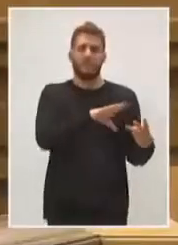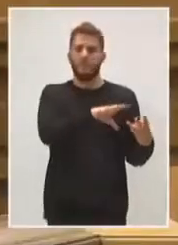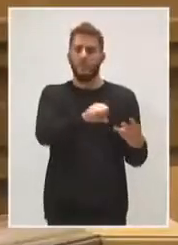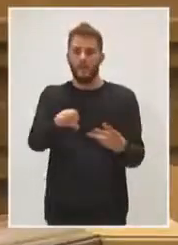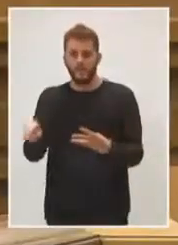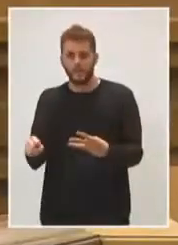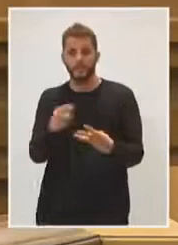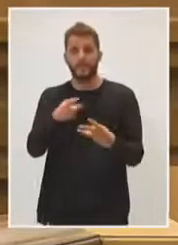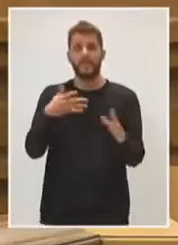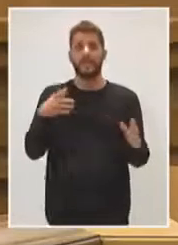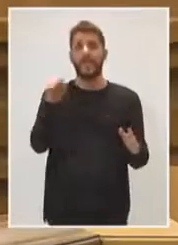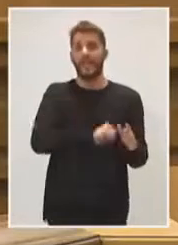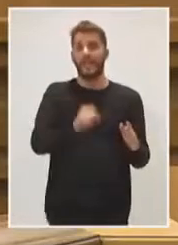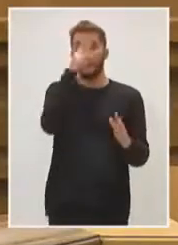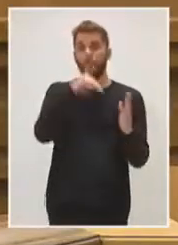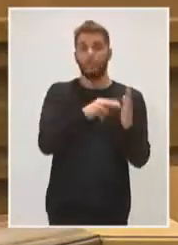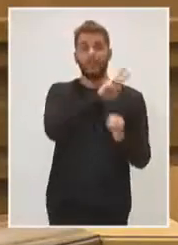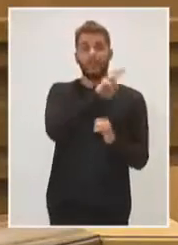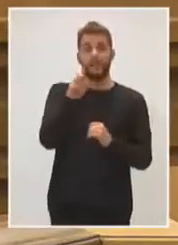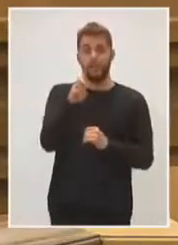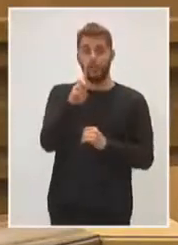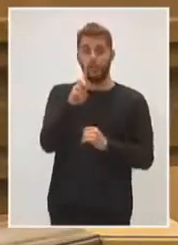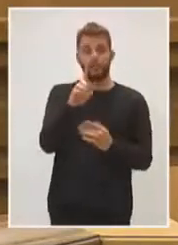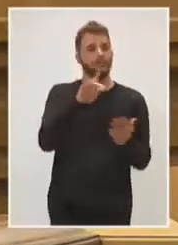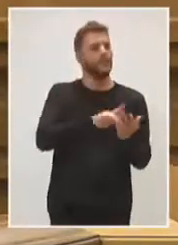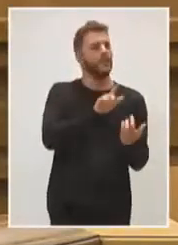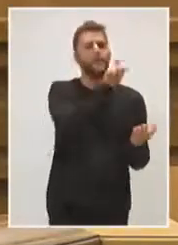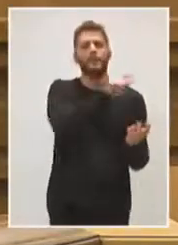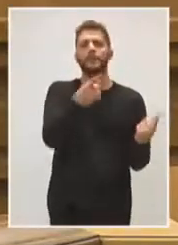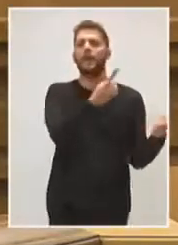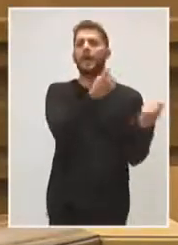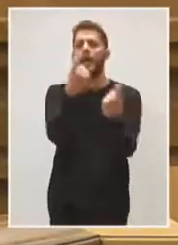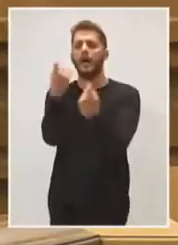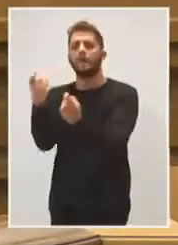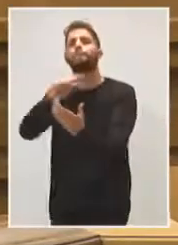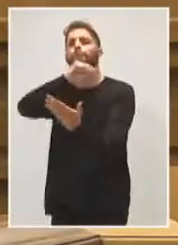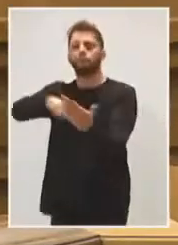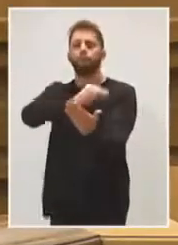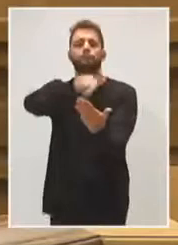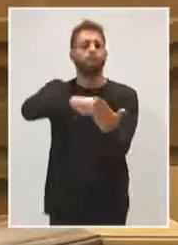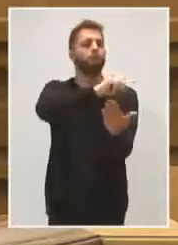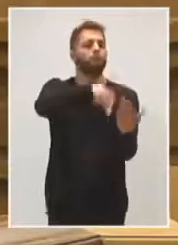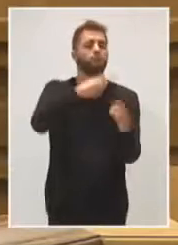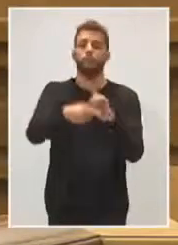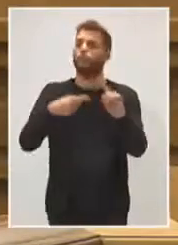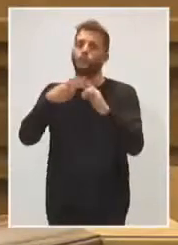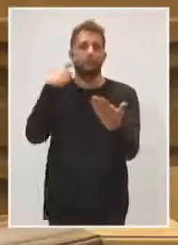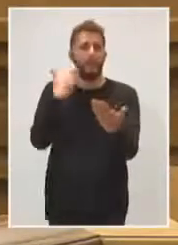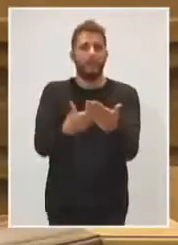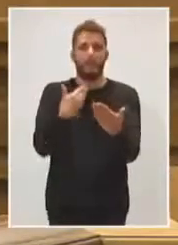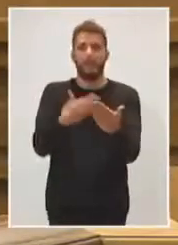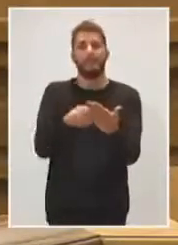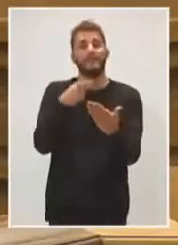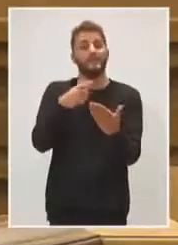El año 2021 contrataremos cuanta gente sea necesaria para garantizar, seremos los únicos que lo hagan en el